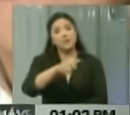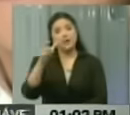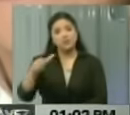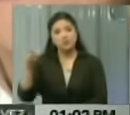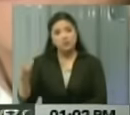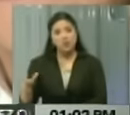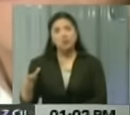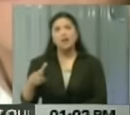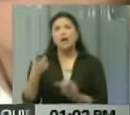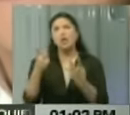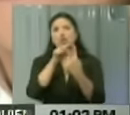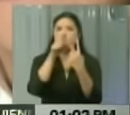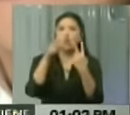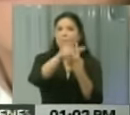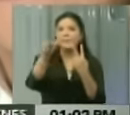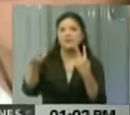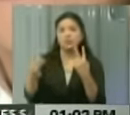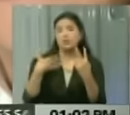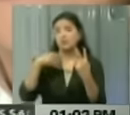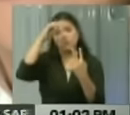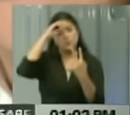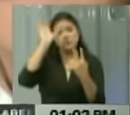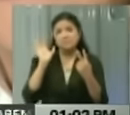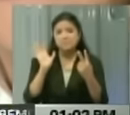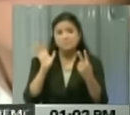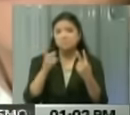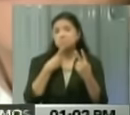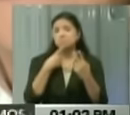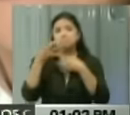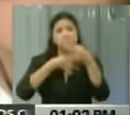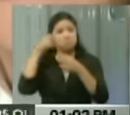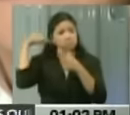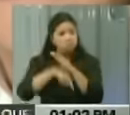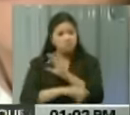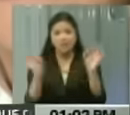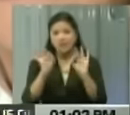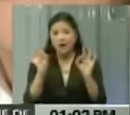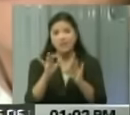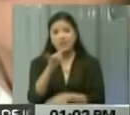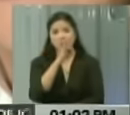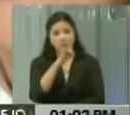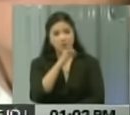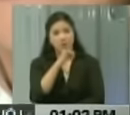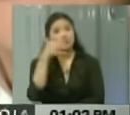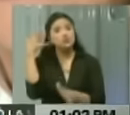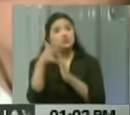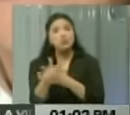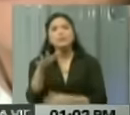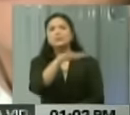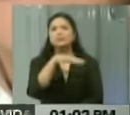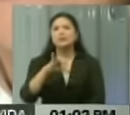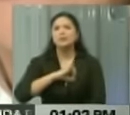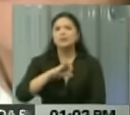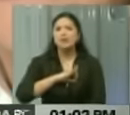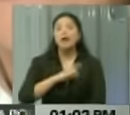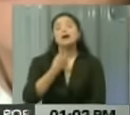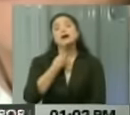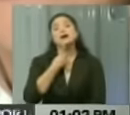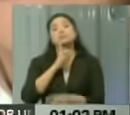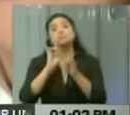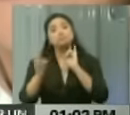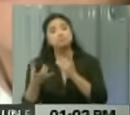un par de personas sobre las cuales no se ofreció mayores detalles o información sobre su identidad, reportaron